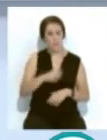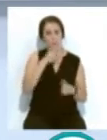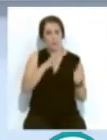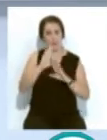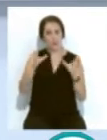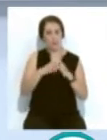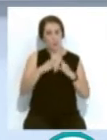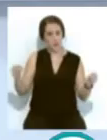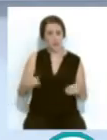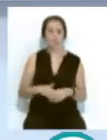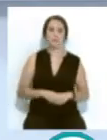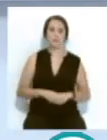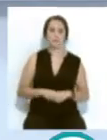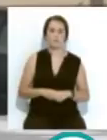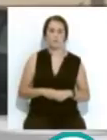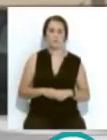Junta de Andalucía.